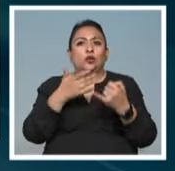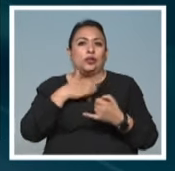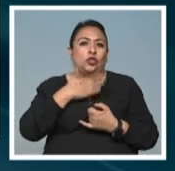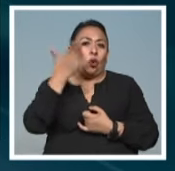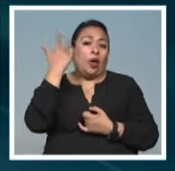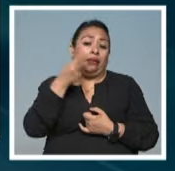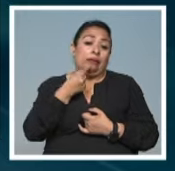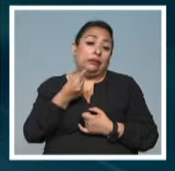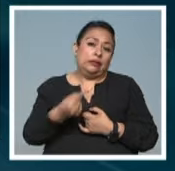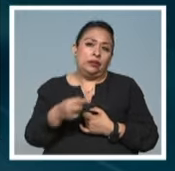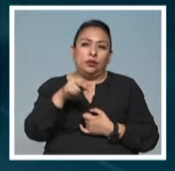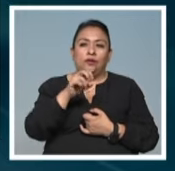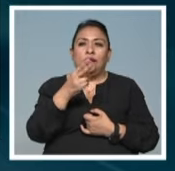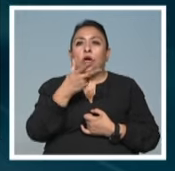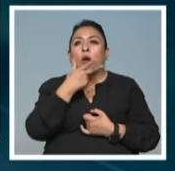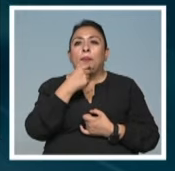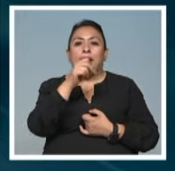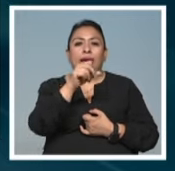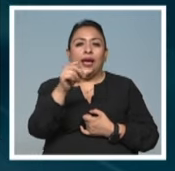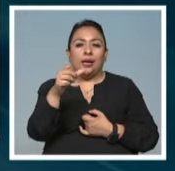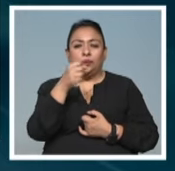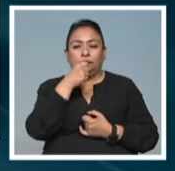Noticias 22, Alberto Aranda.